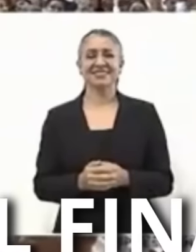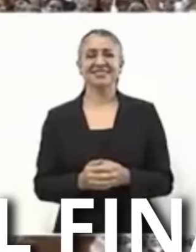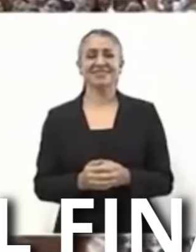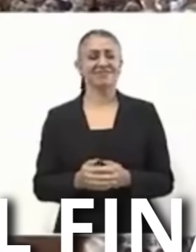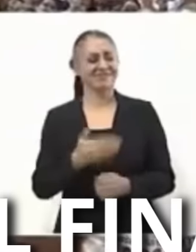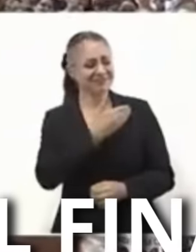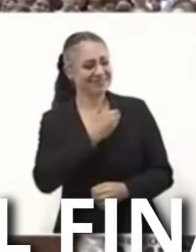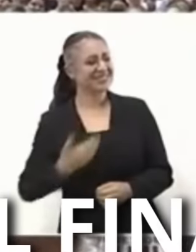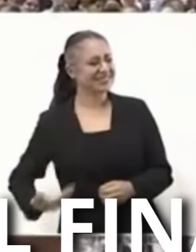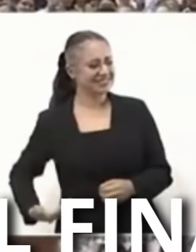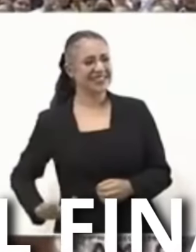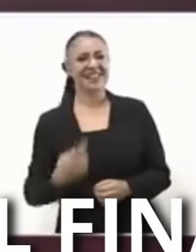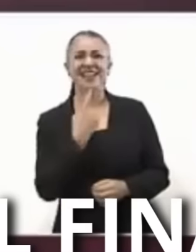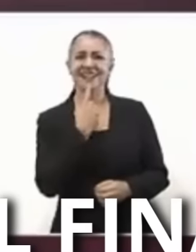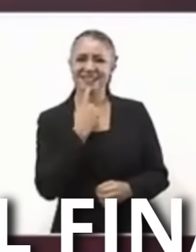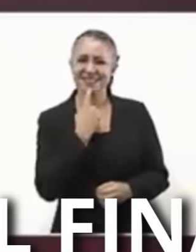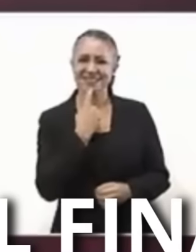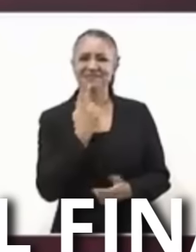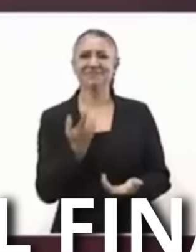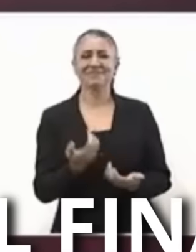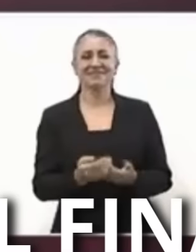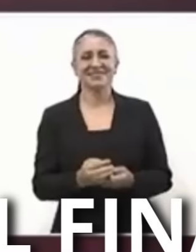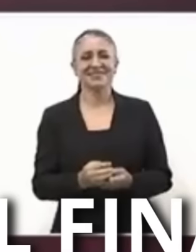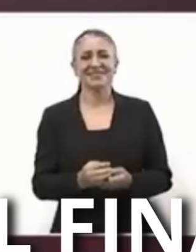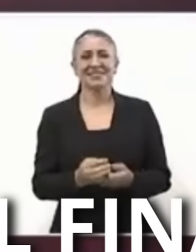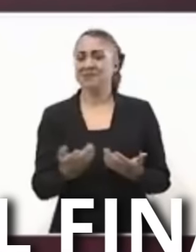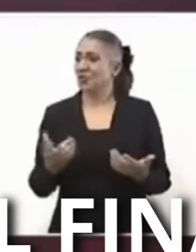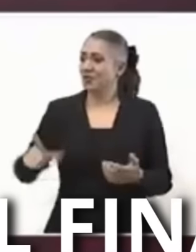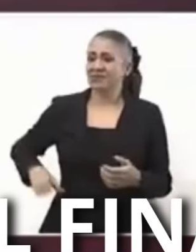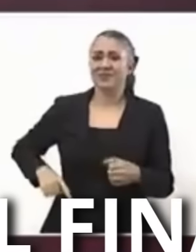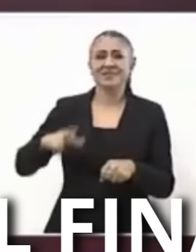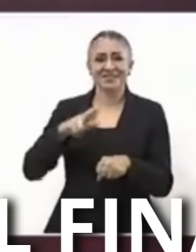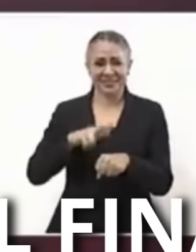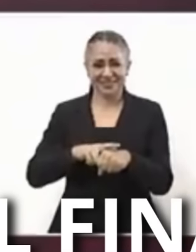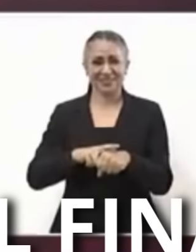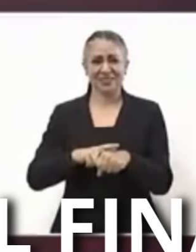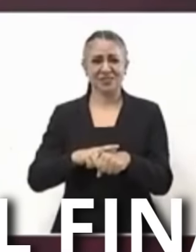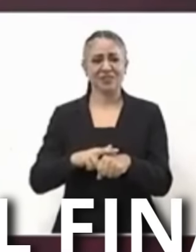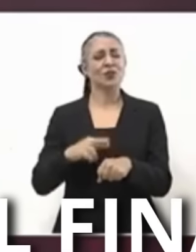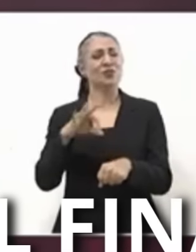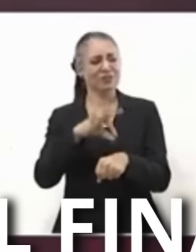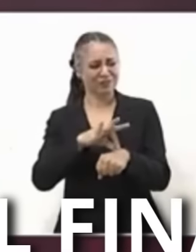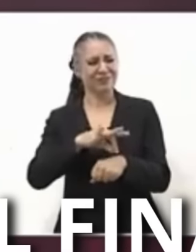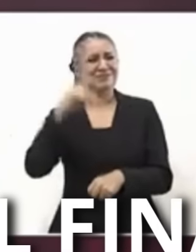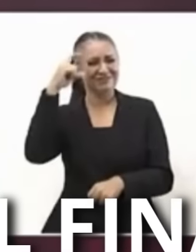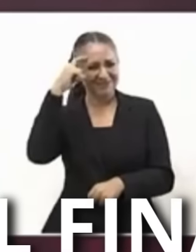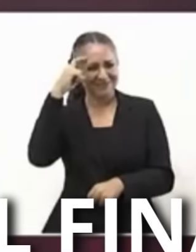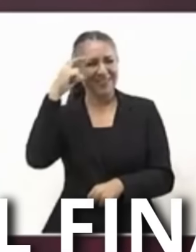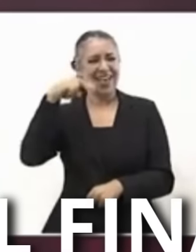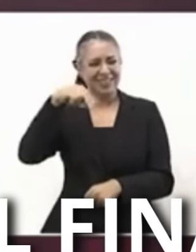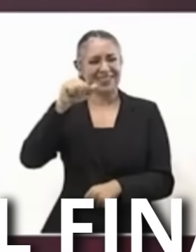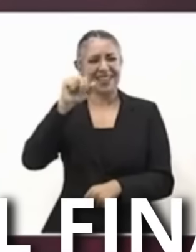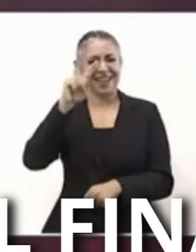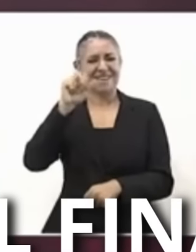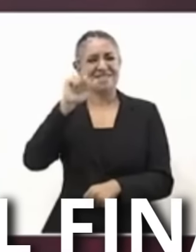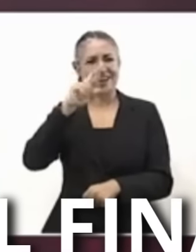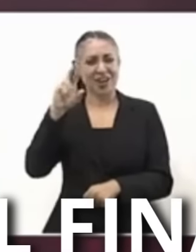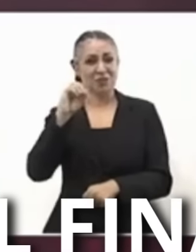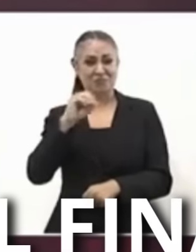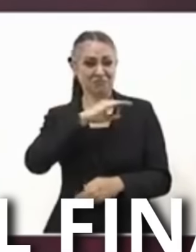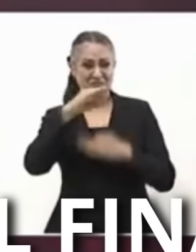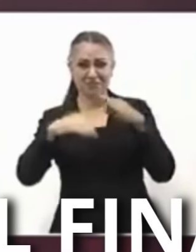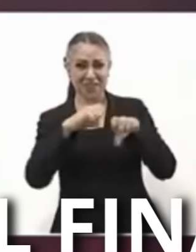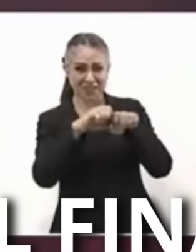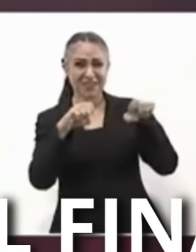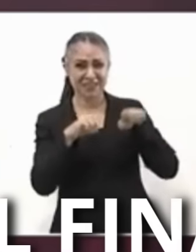Presidente Andrés Manuel López Obrador Gobernador, doctor Navarro, a todo el equipo Presidente